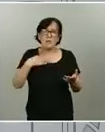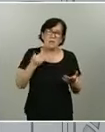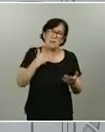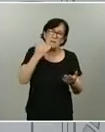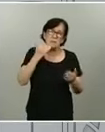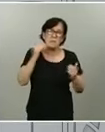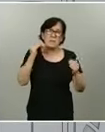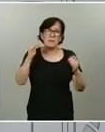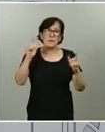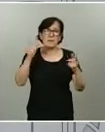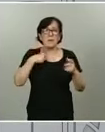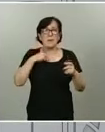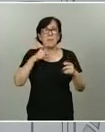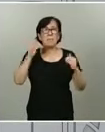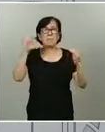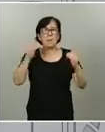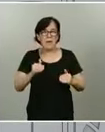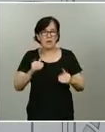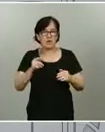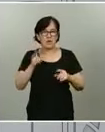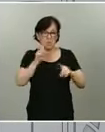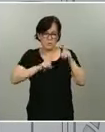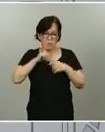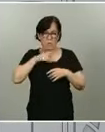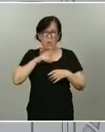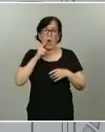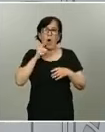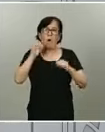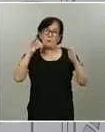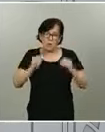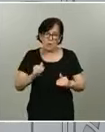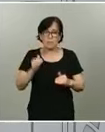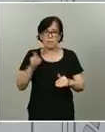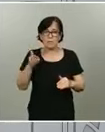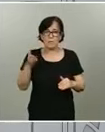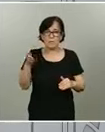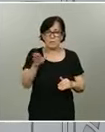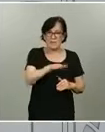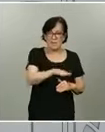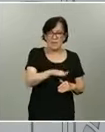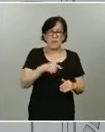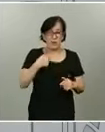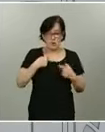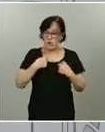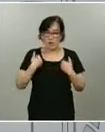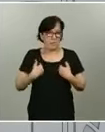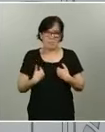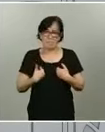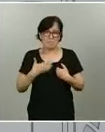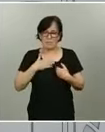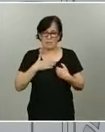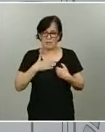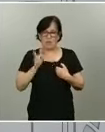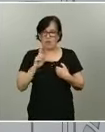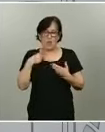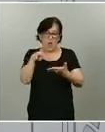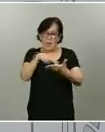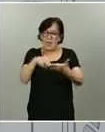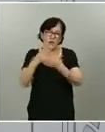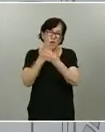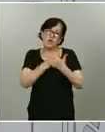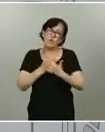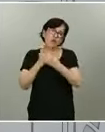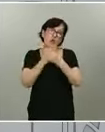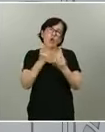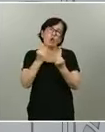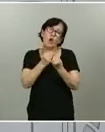complicaciones o en la reducción de la letalidad, pero lo cierto es que yo personalmente no he leído ningún estudio ahora mismo con los resultados.